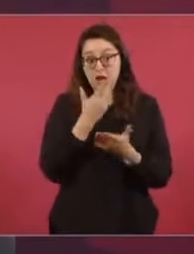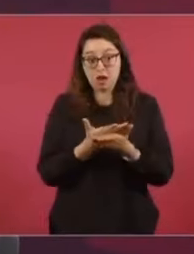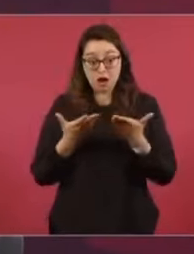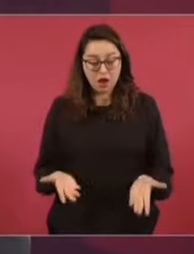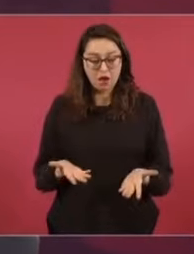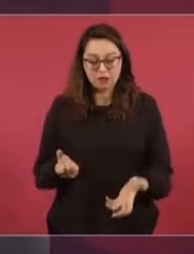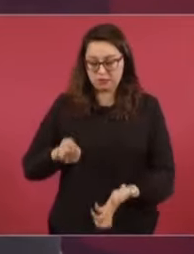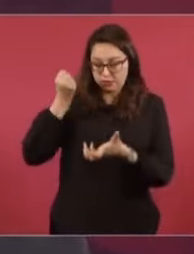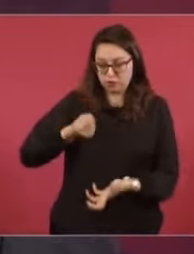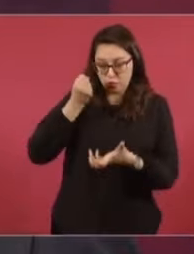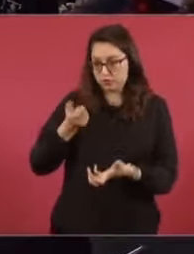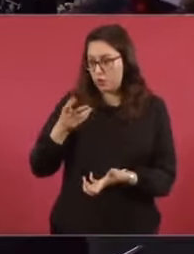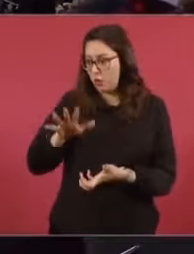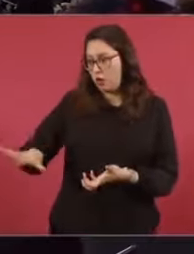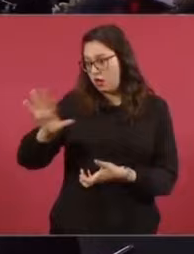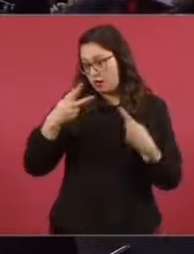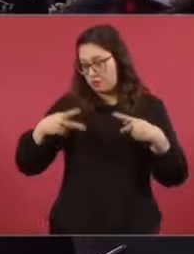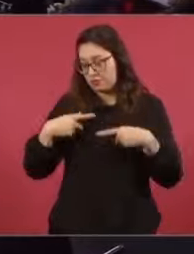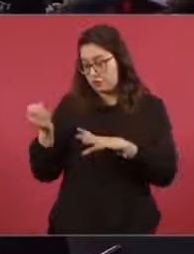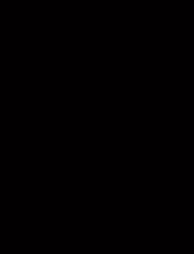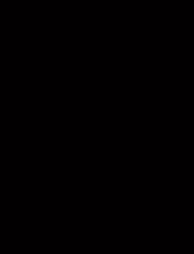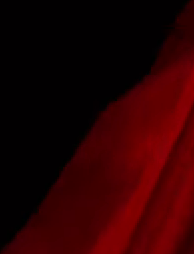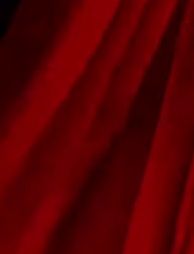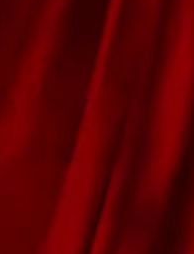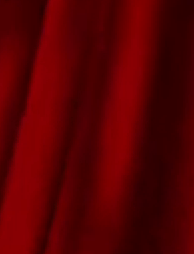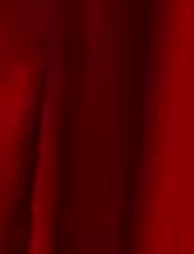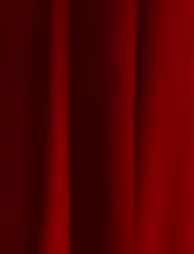le había llegado a un porcentaje tan alto.